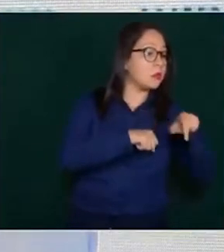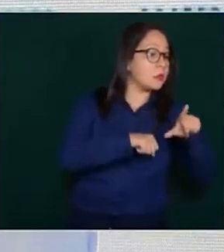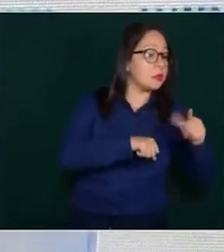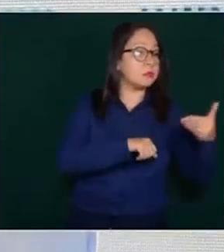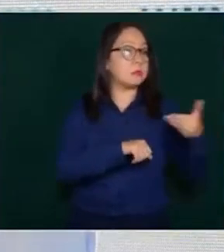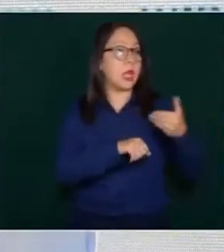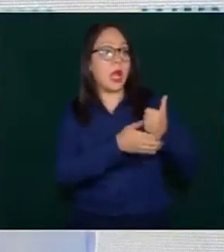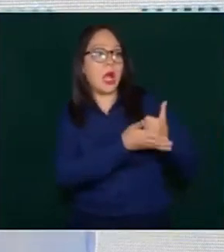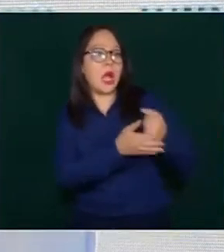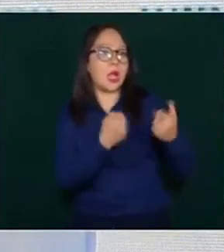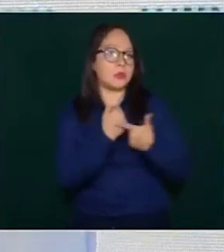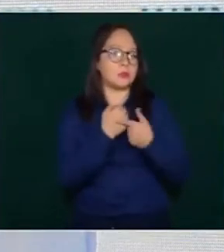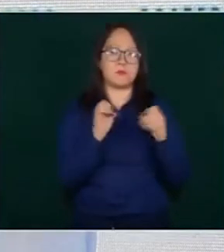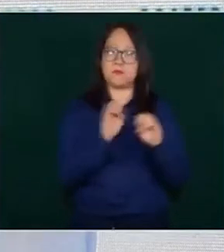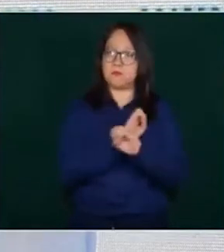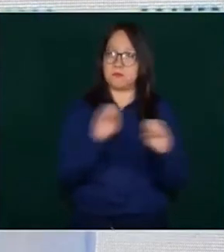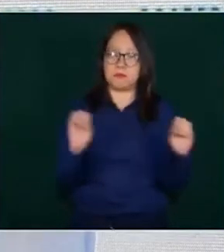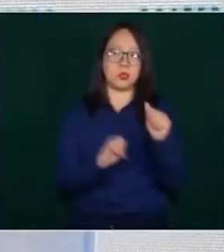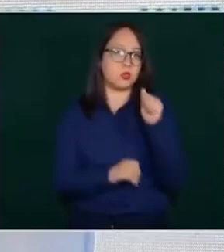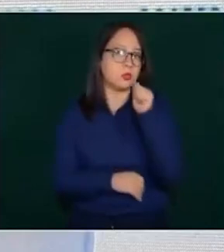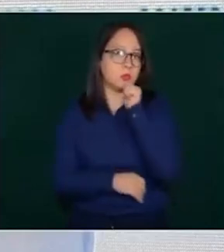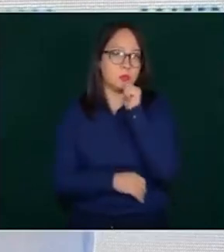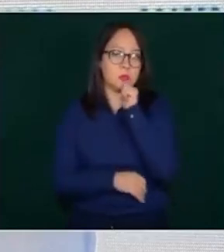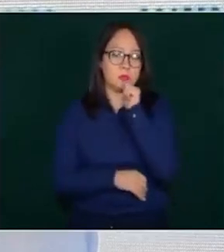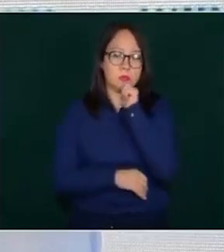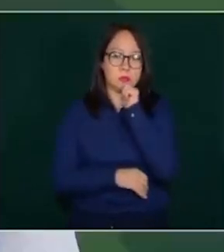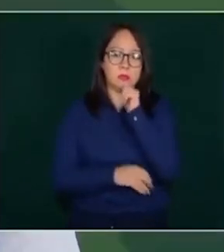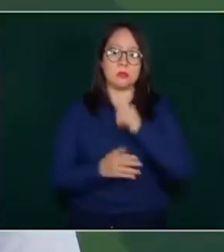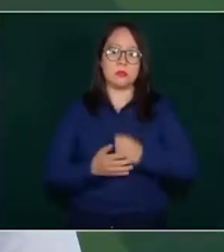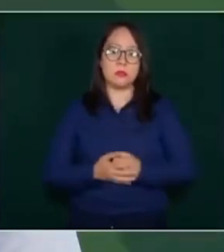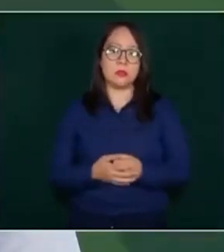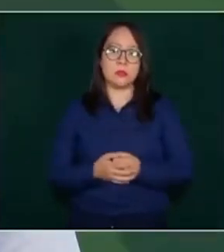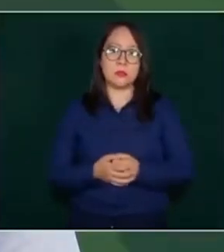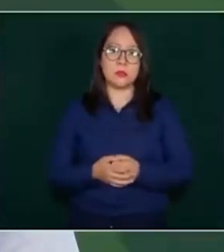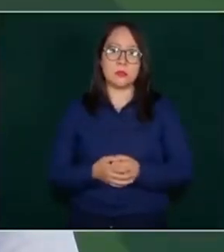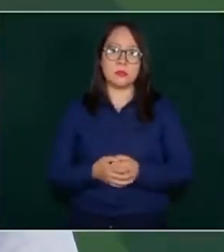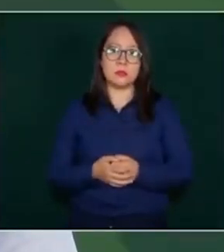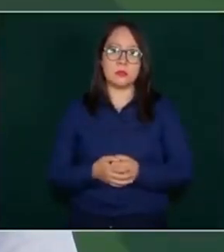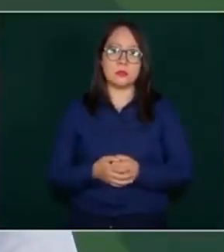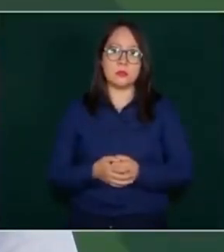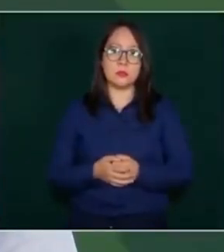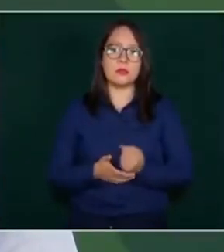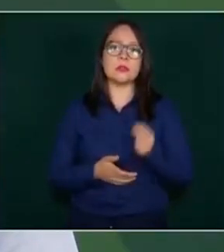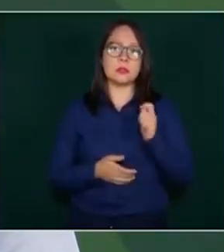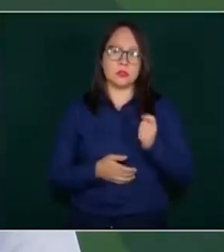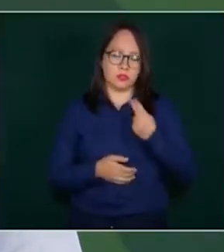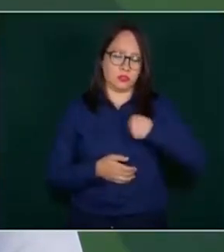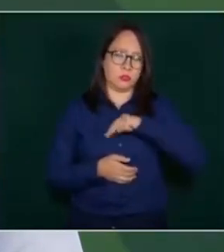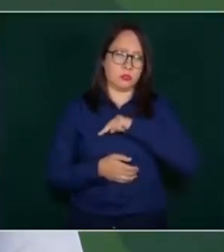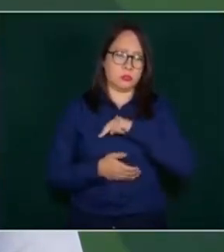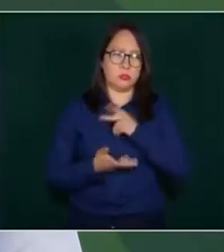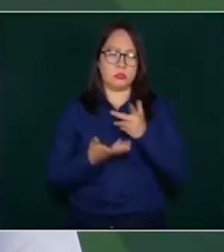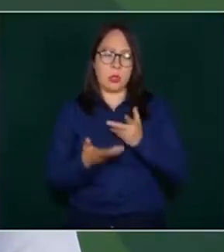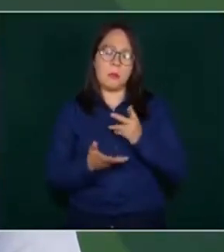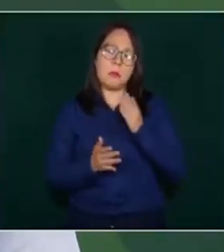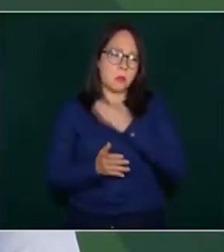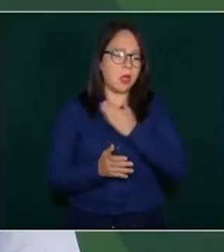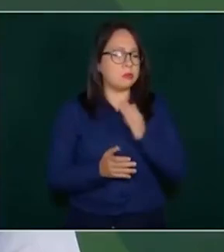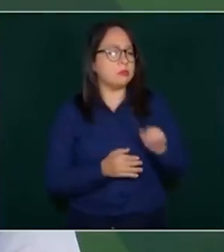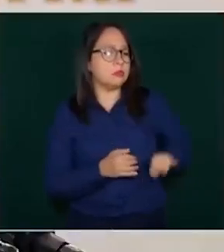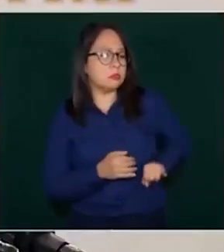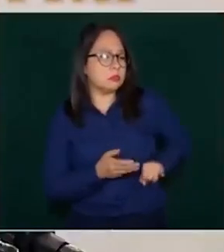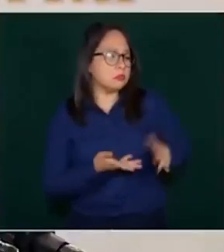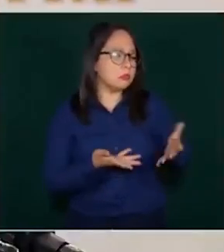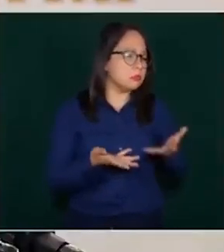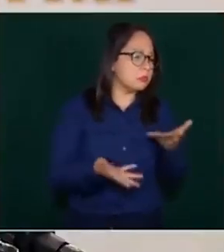General de Justicia de Nuevo León, fue de mutuo propio por un interés en el tema y por una política